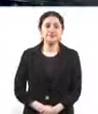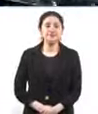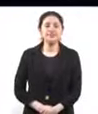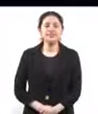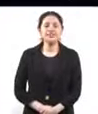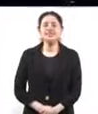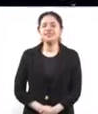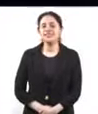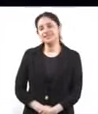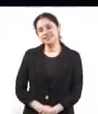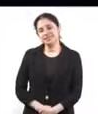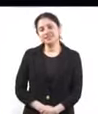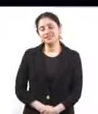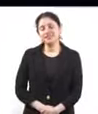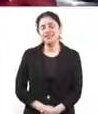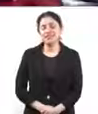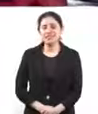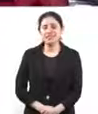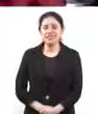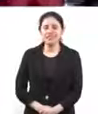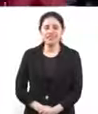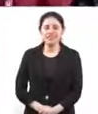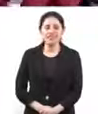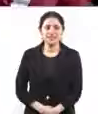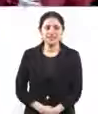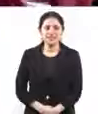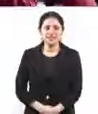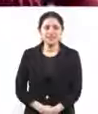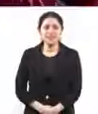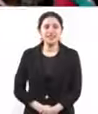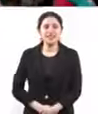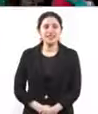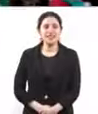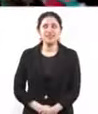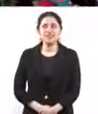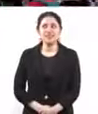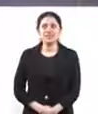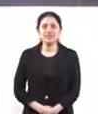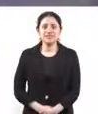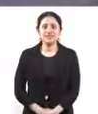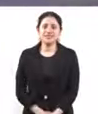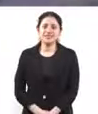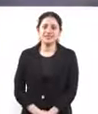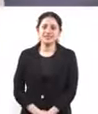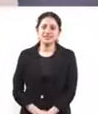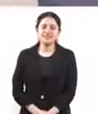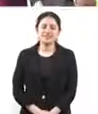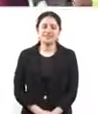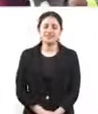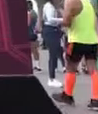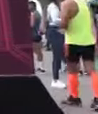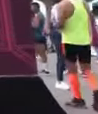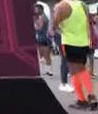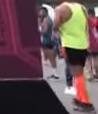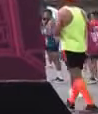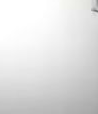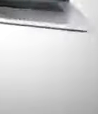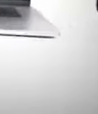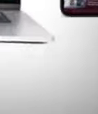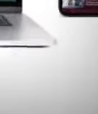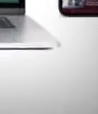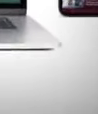portal cartelera.cdmx.gov.mx será el sitio que reúna todas las